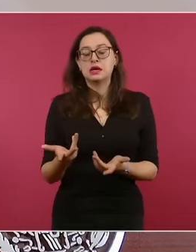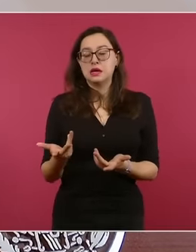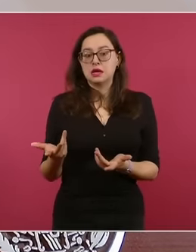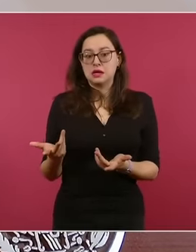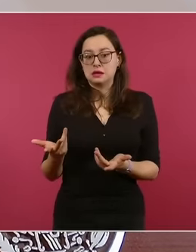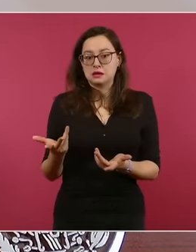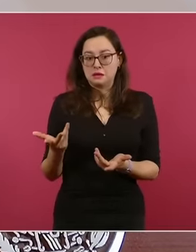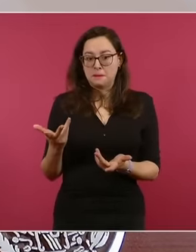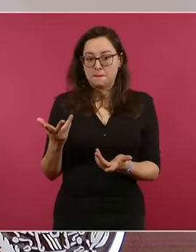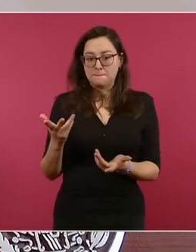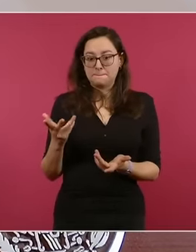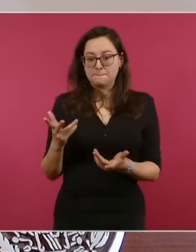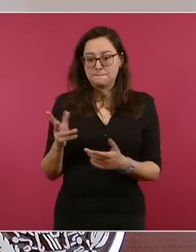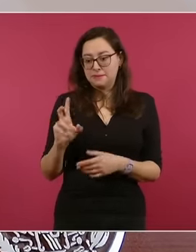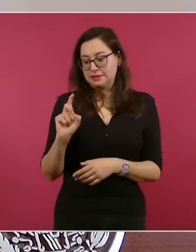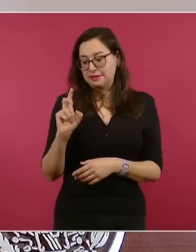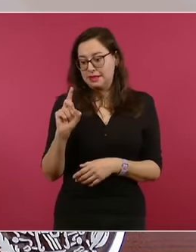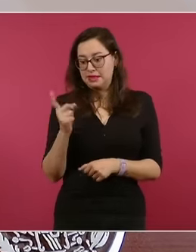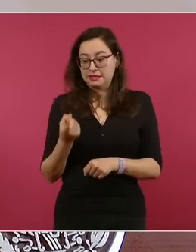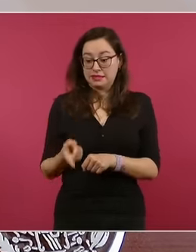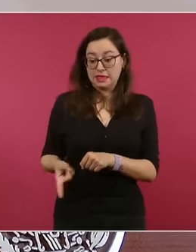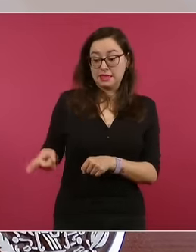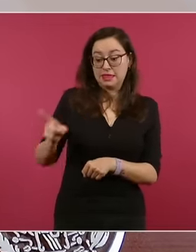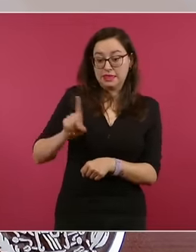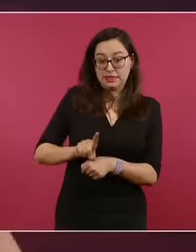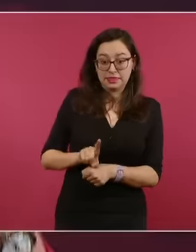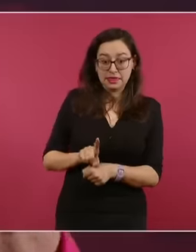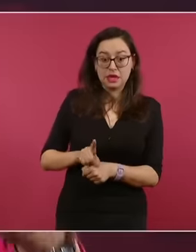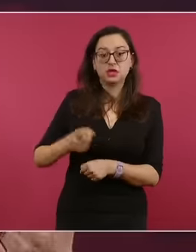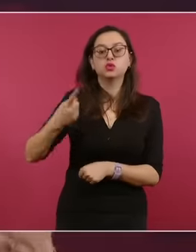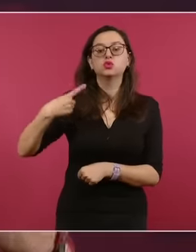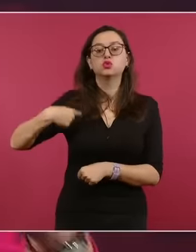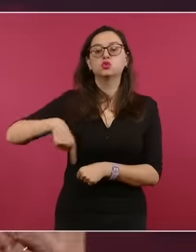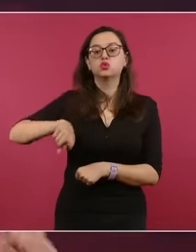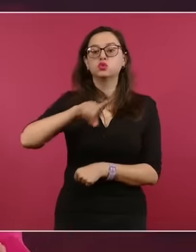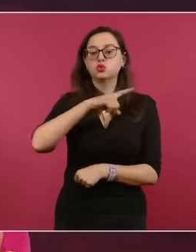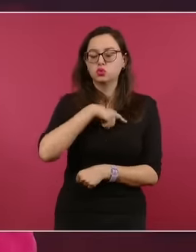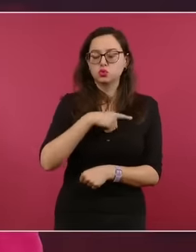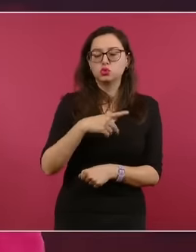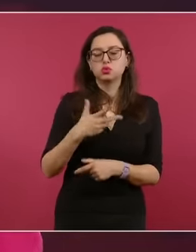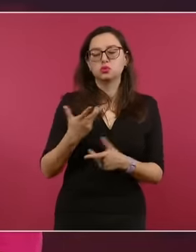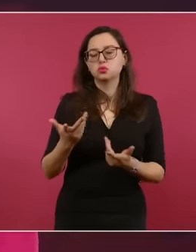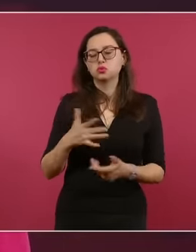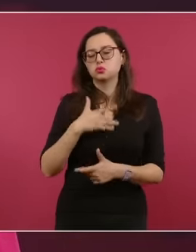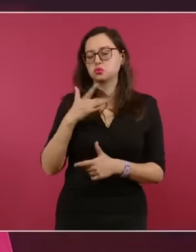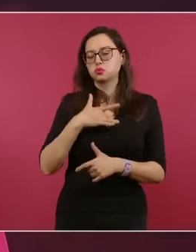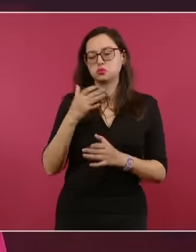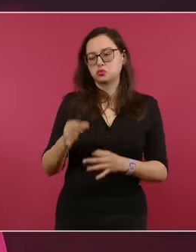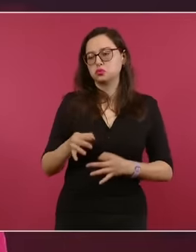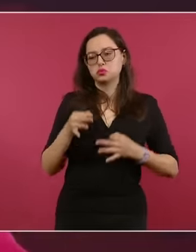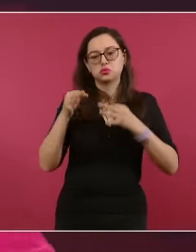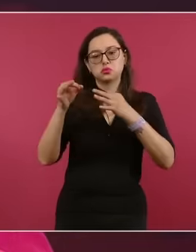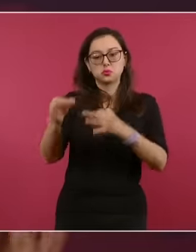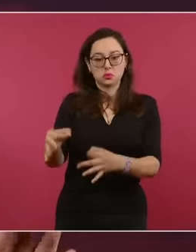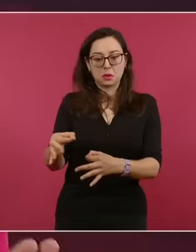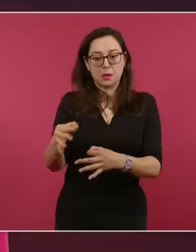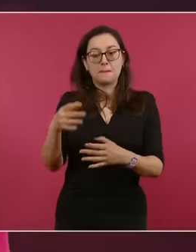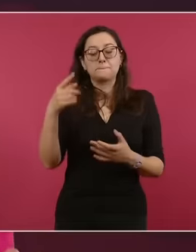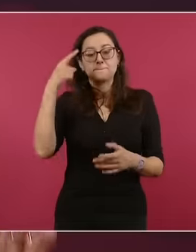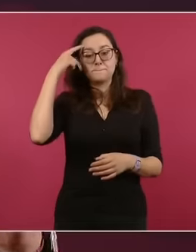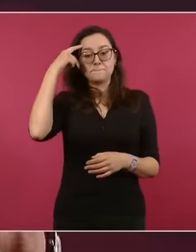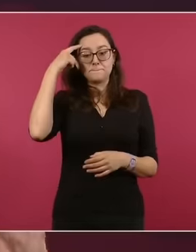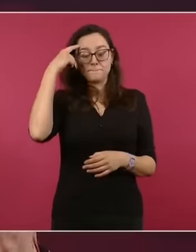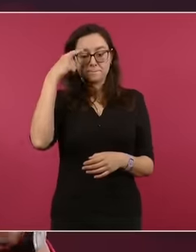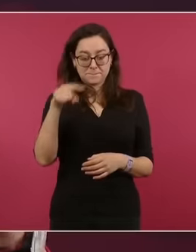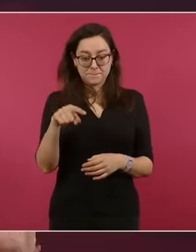las acreditaciones son parte de este proceso. Pero nosotros les estamos dando más tiempo, como por instrucciones del presidente, para que